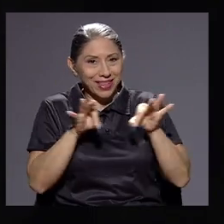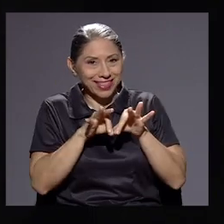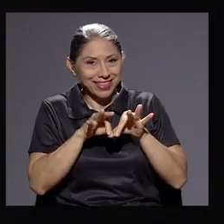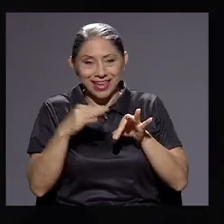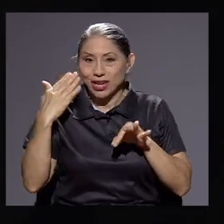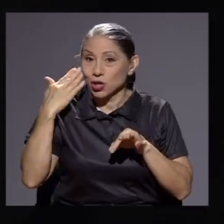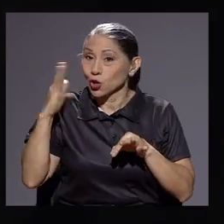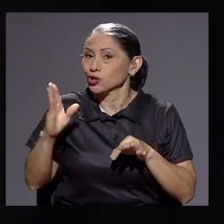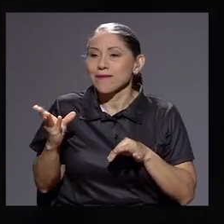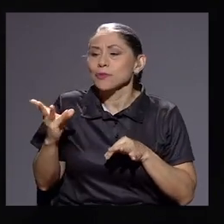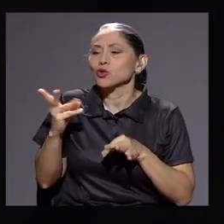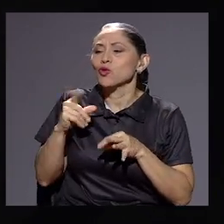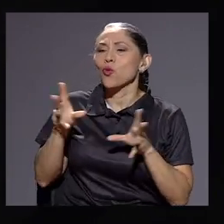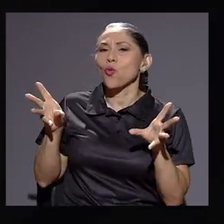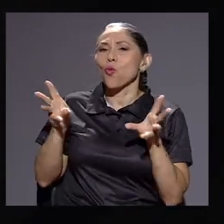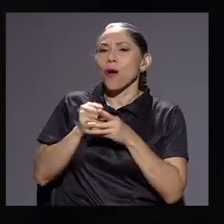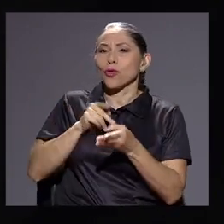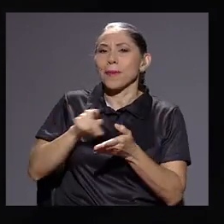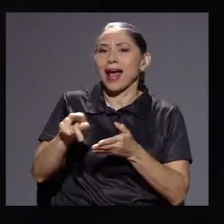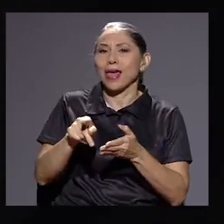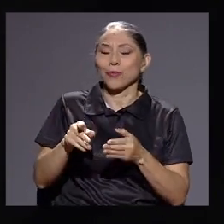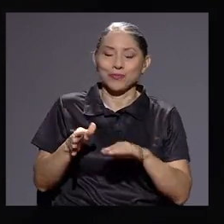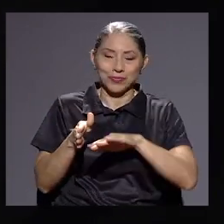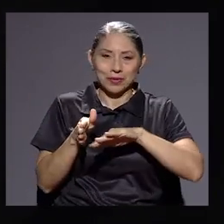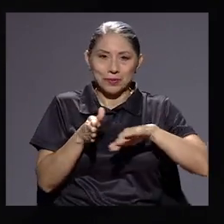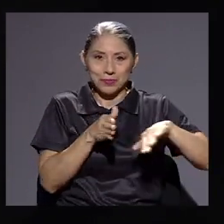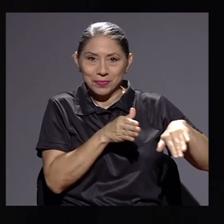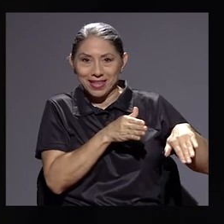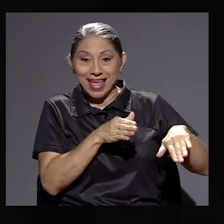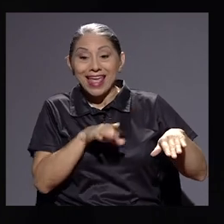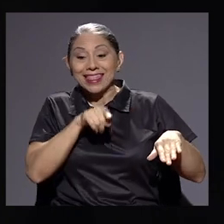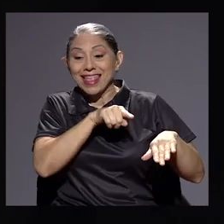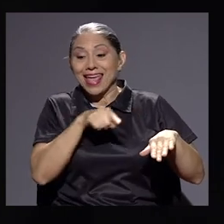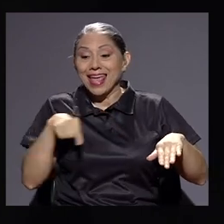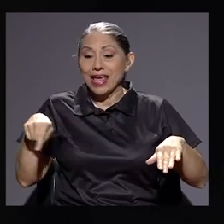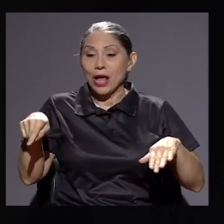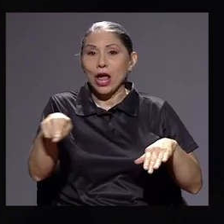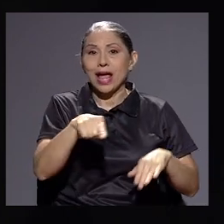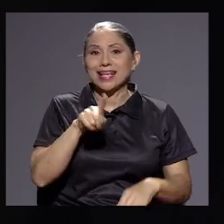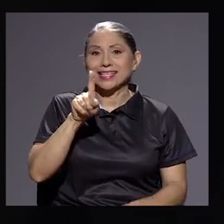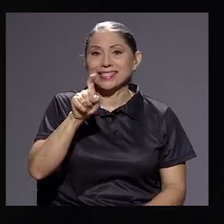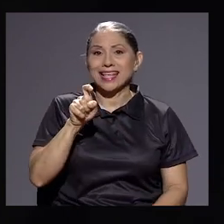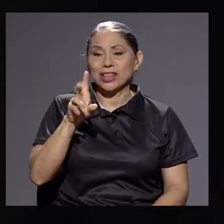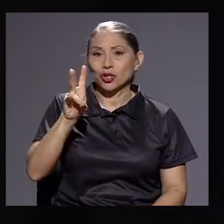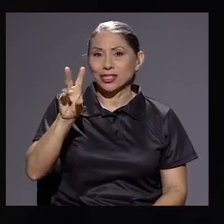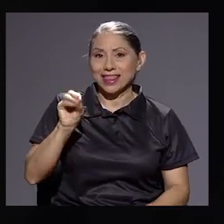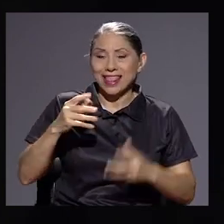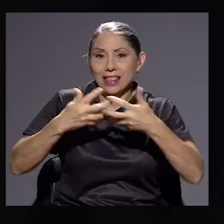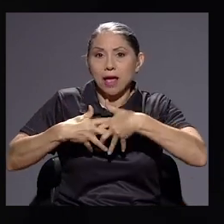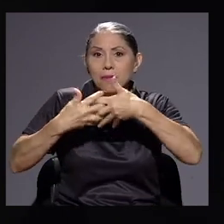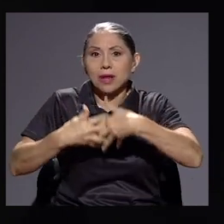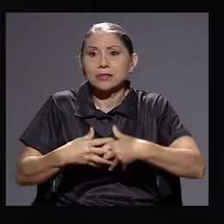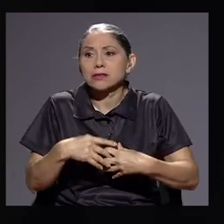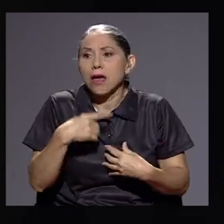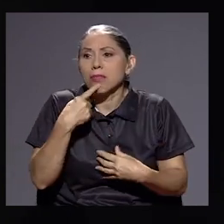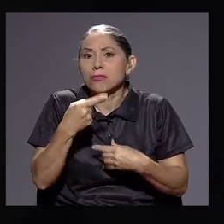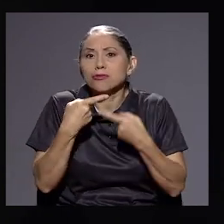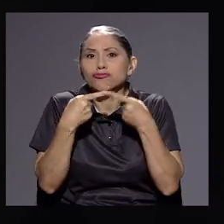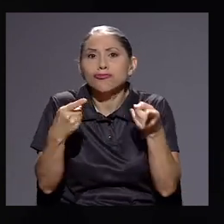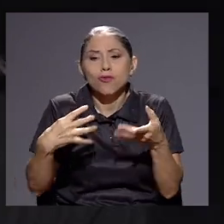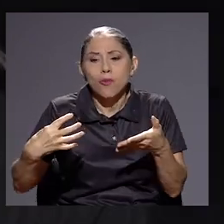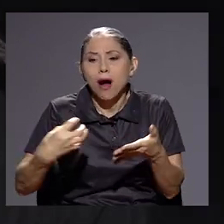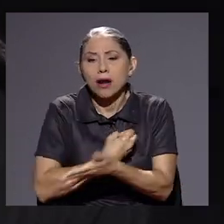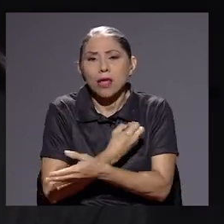cuánto han pagado. Y del restante 170 de esos grandes contribuyentes no han reportado ganancias.